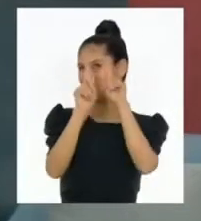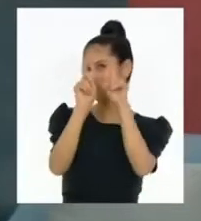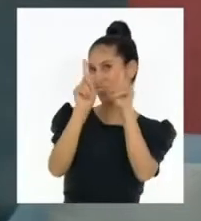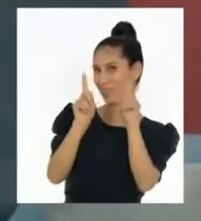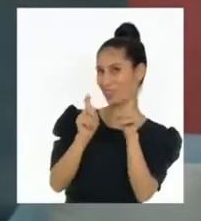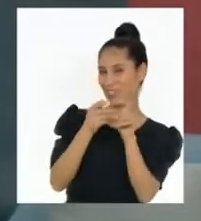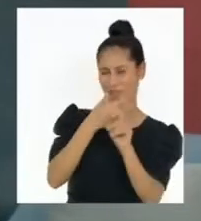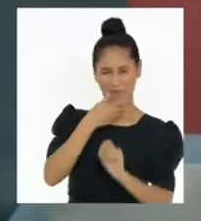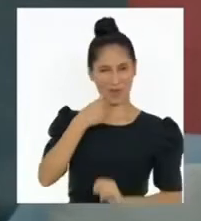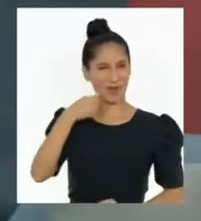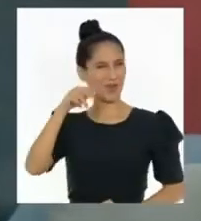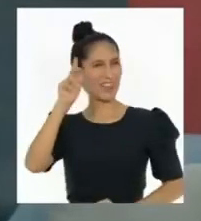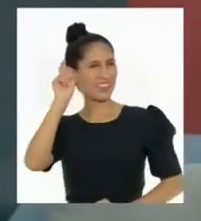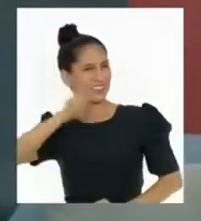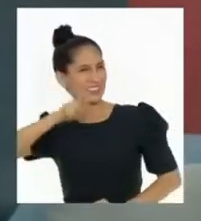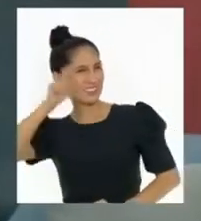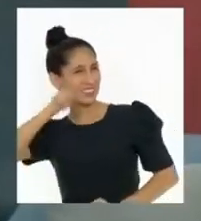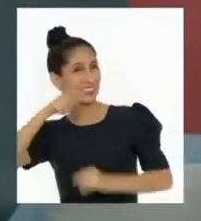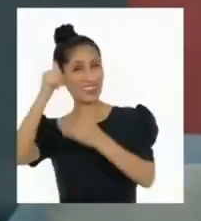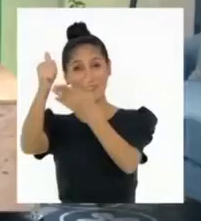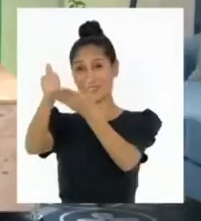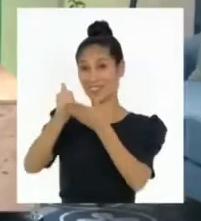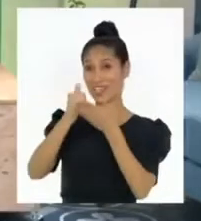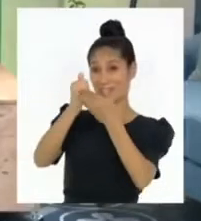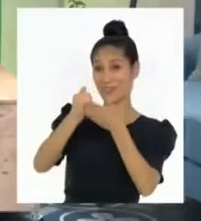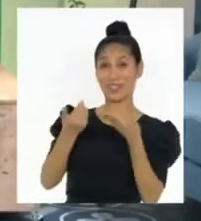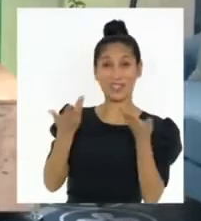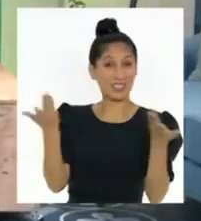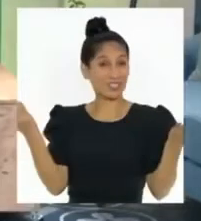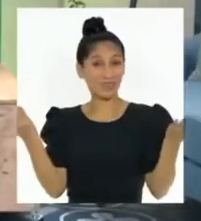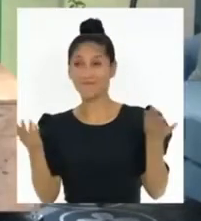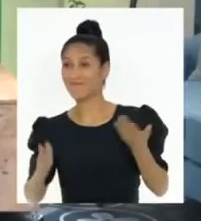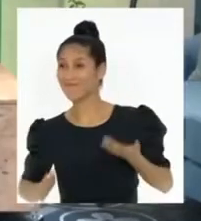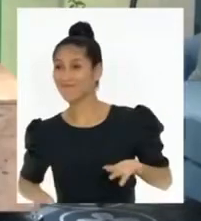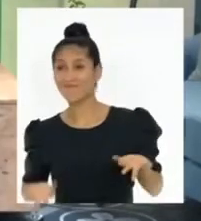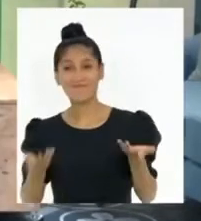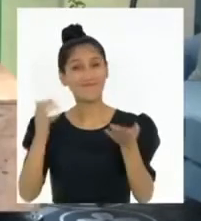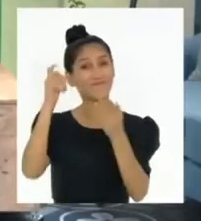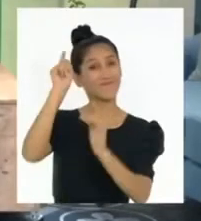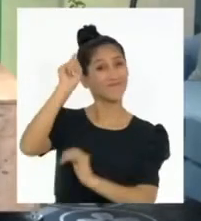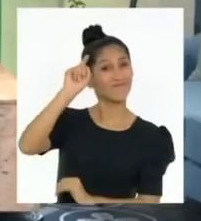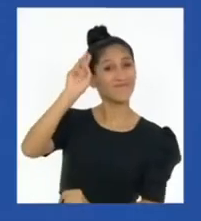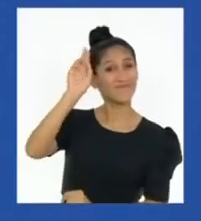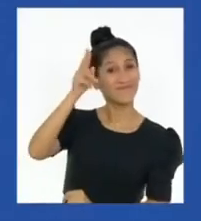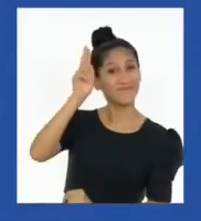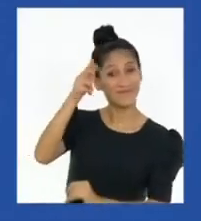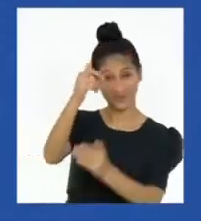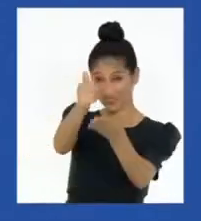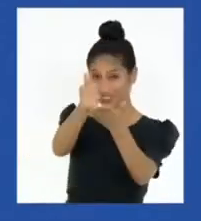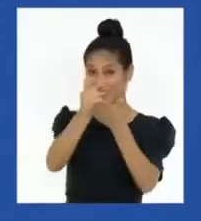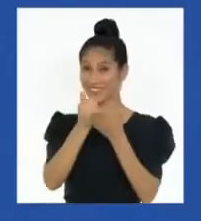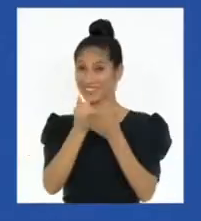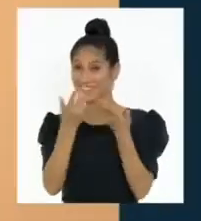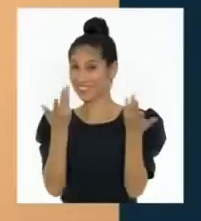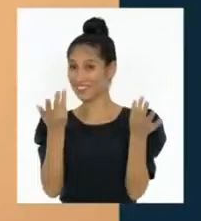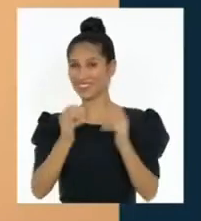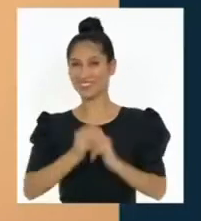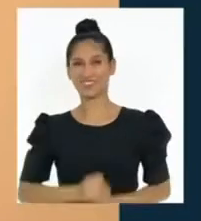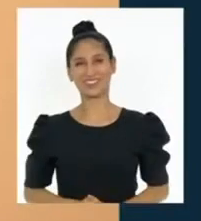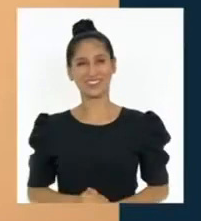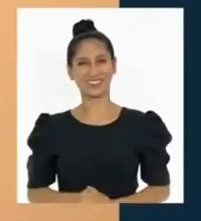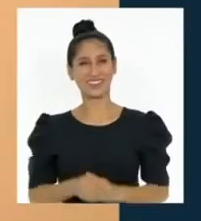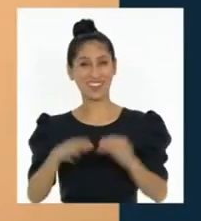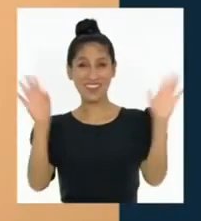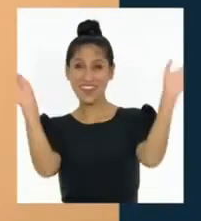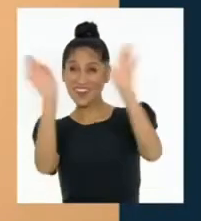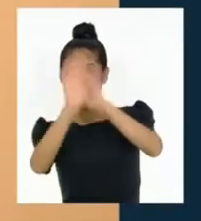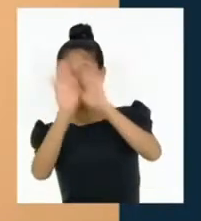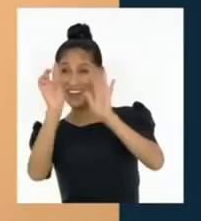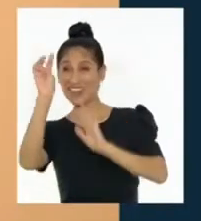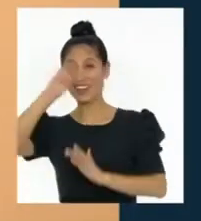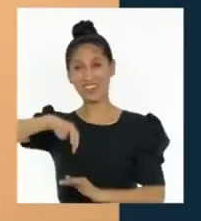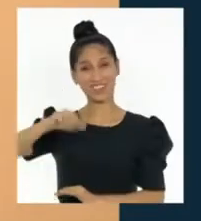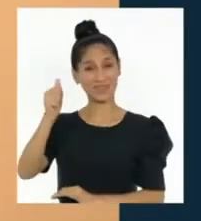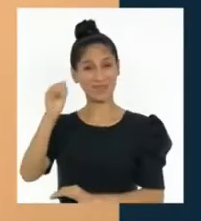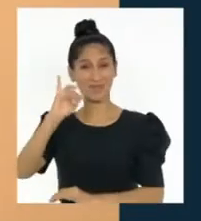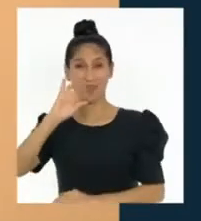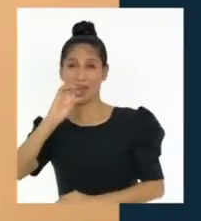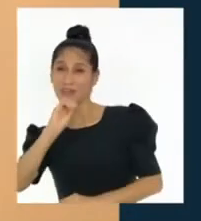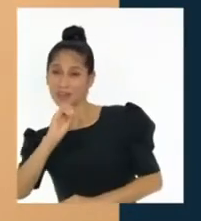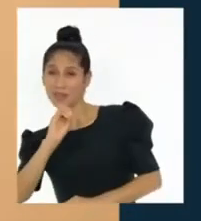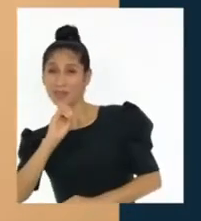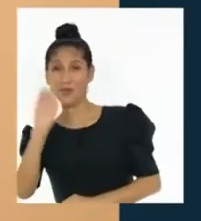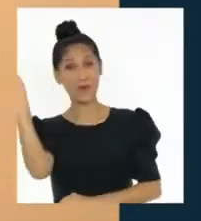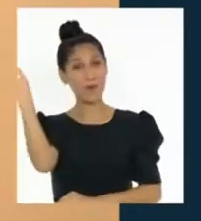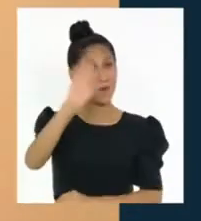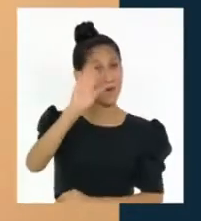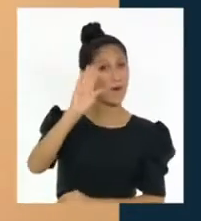parece que necesitamos ayuda nuevamente. Profesora, ¿nos ayuda con la respuesta? Hola Mario, hola Brigitte.